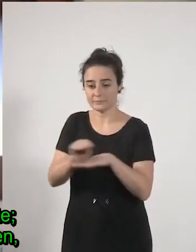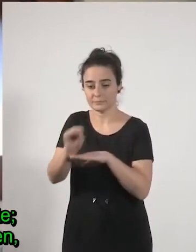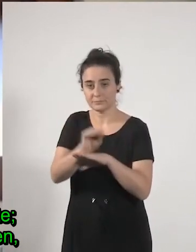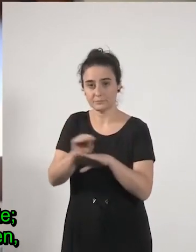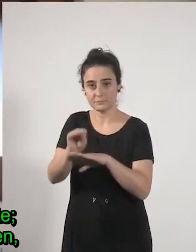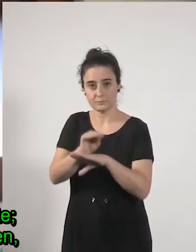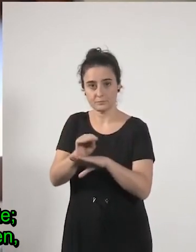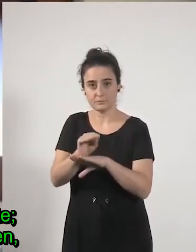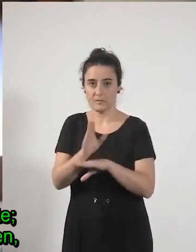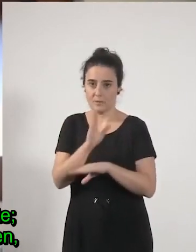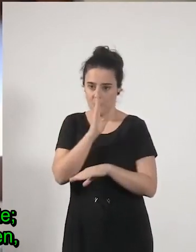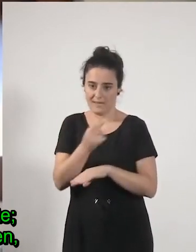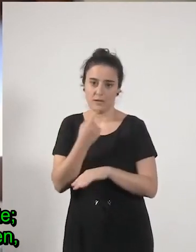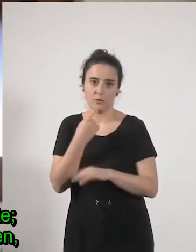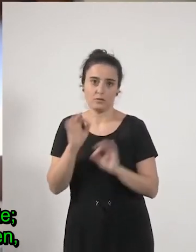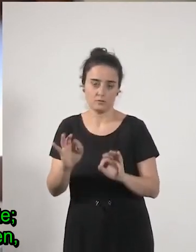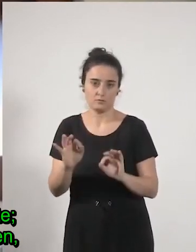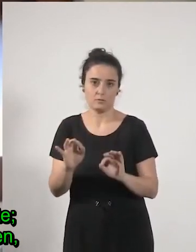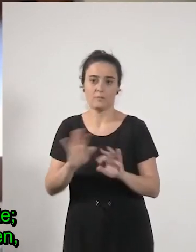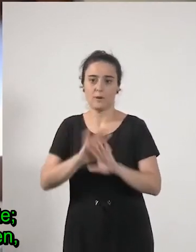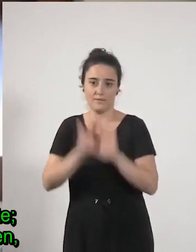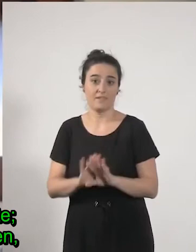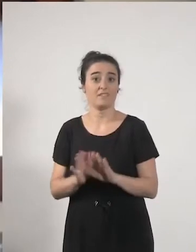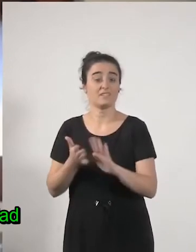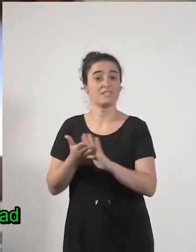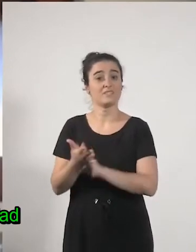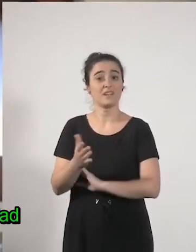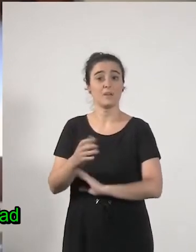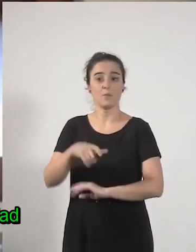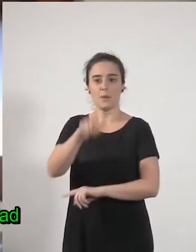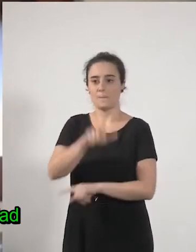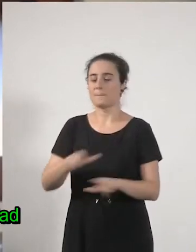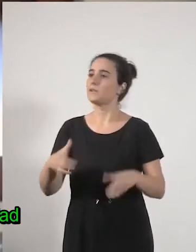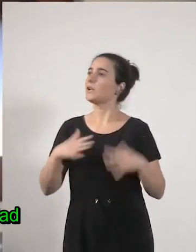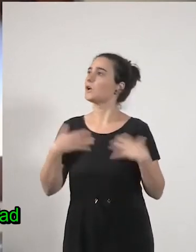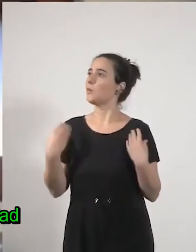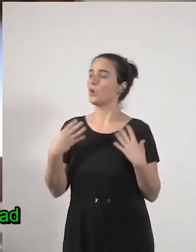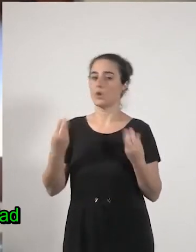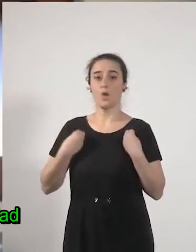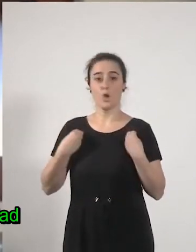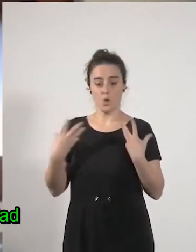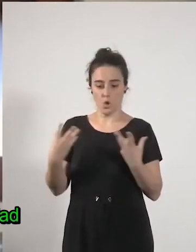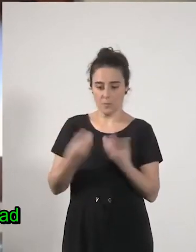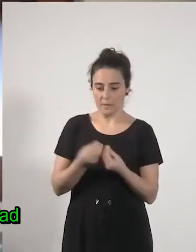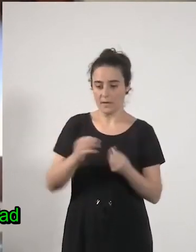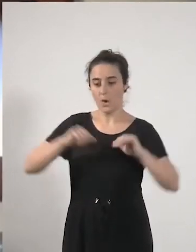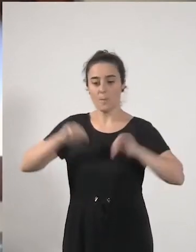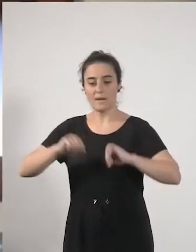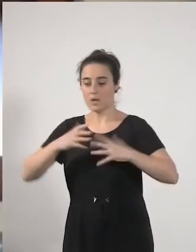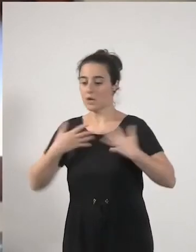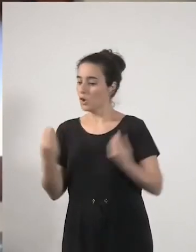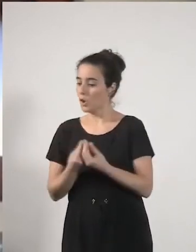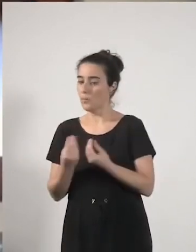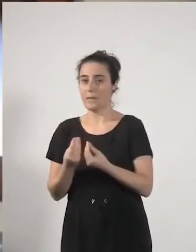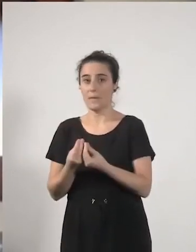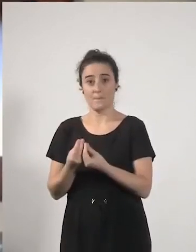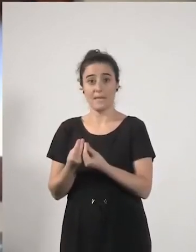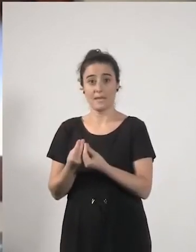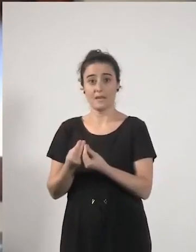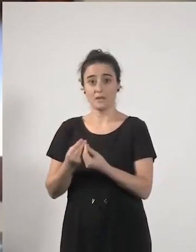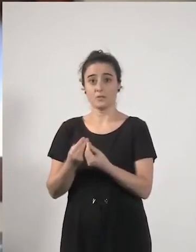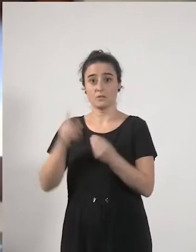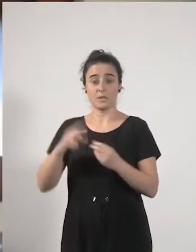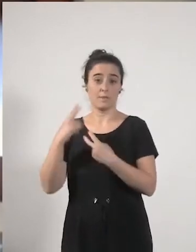diga así directamente pero por dependientes que conviven por personas mayores de cierta edad que conviven etcétera porque eso